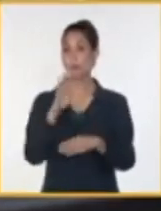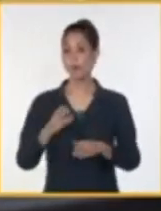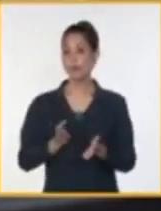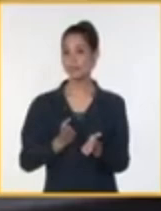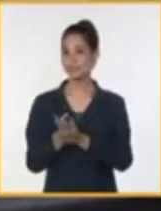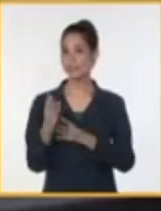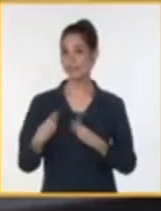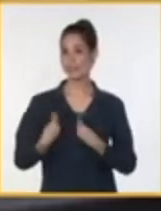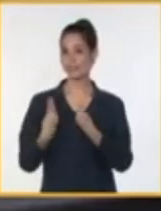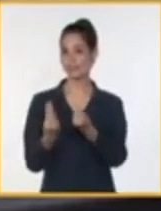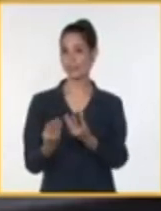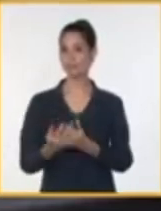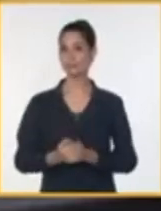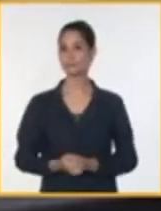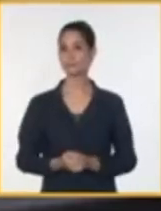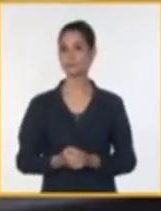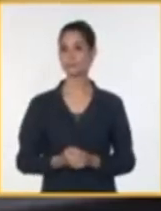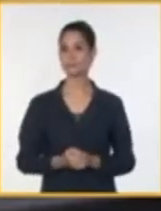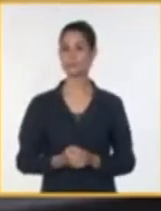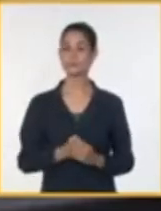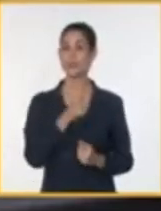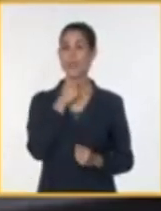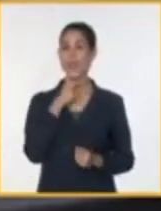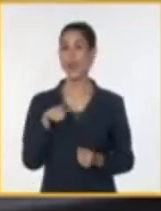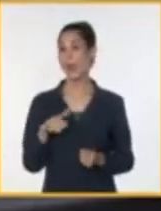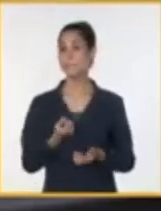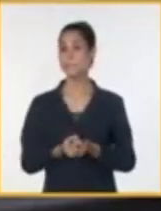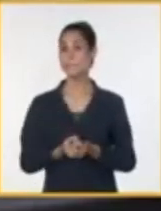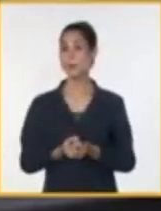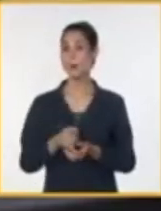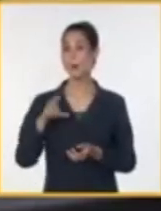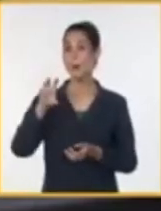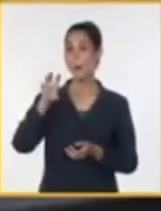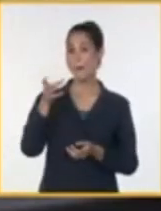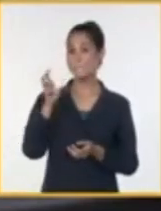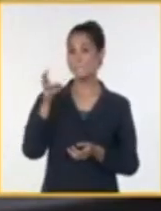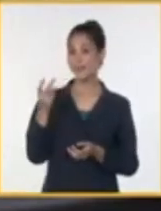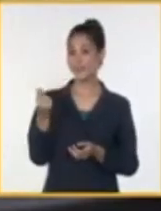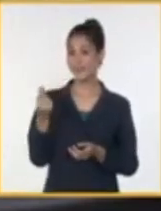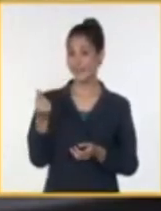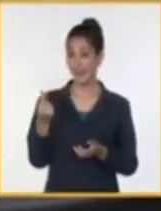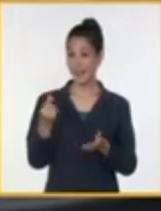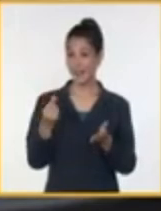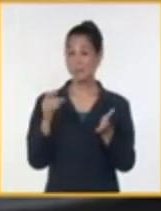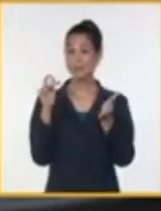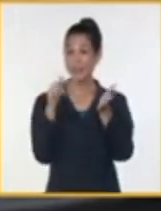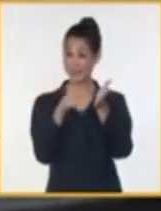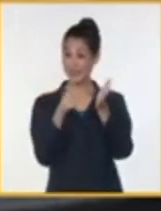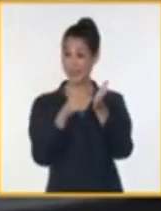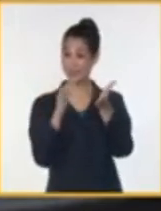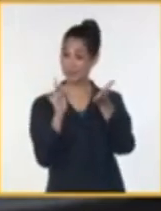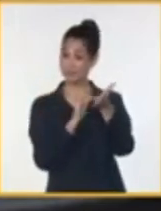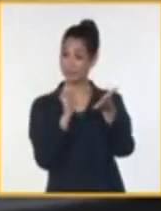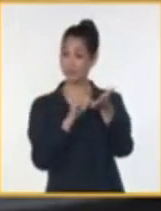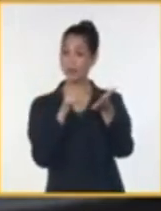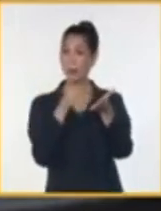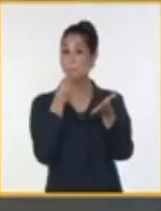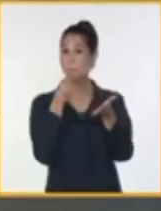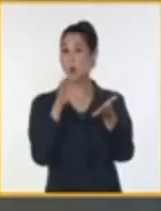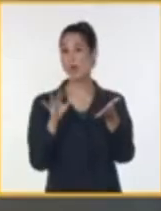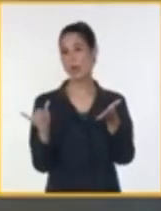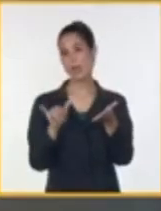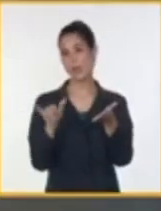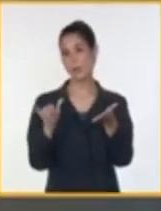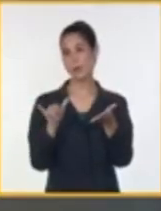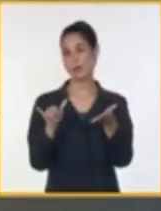las modalidades el comercio electrónico y la bancarización, eso es una de las tareas que seguimos trabajando desde el organismo. Iniciar el